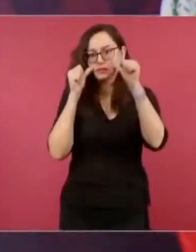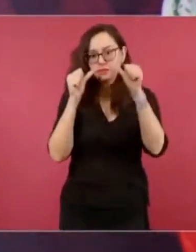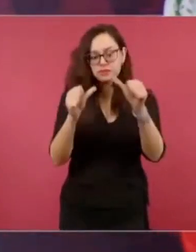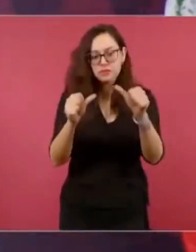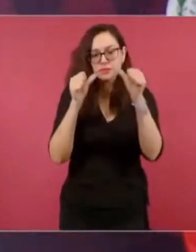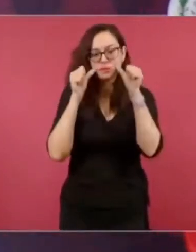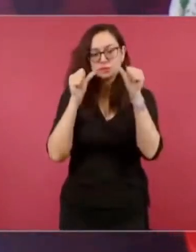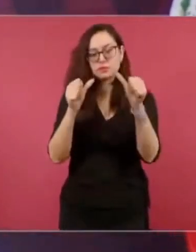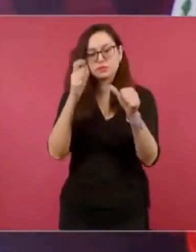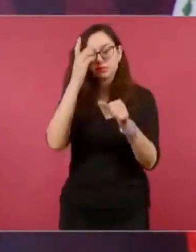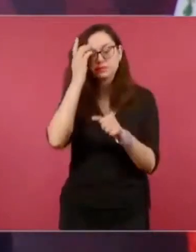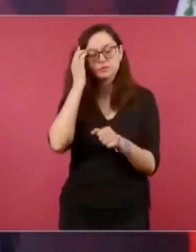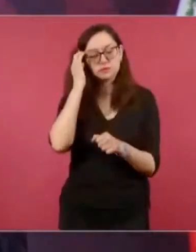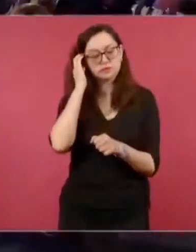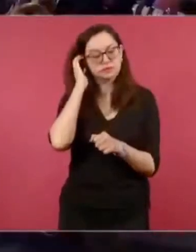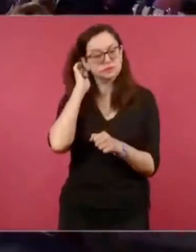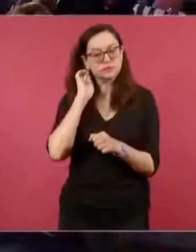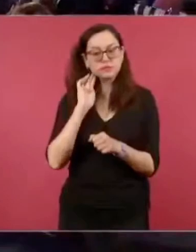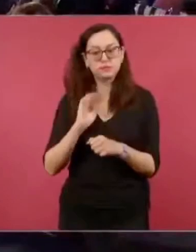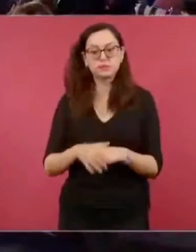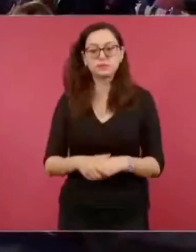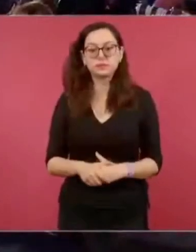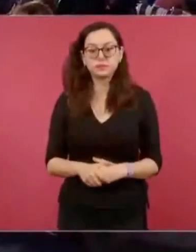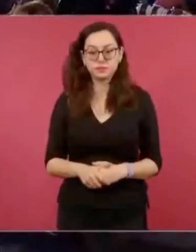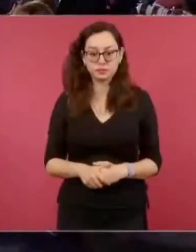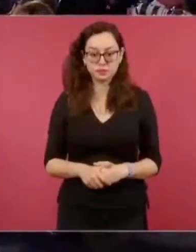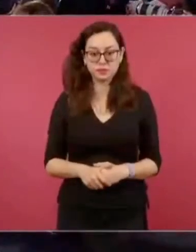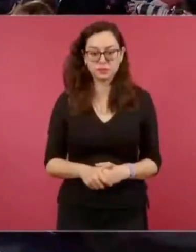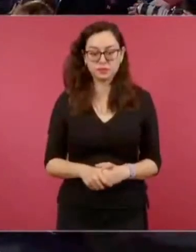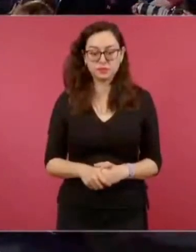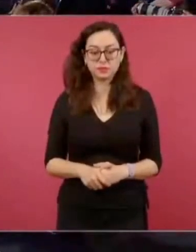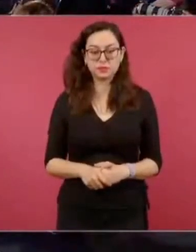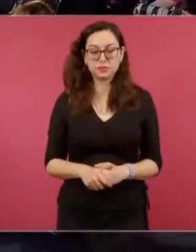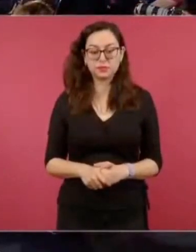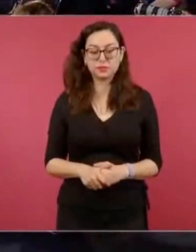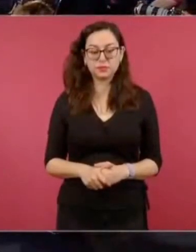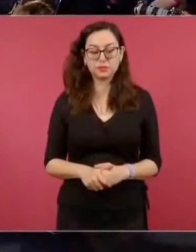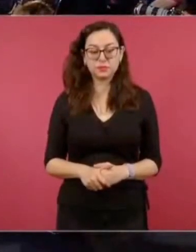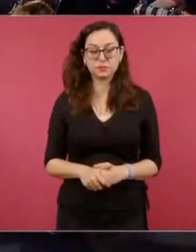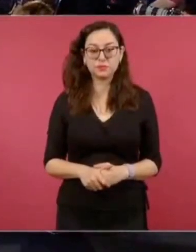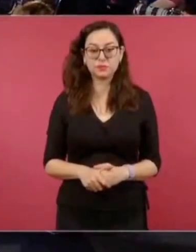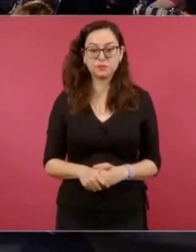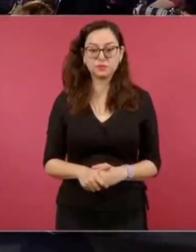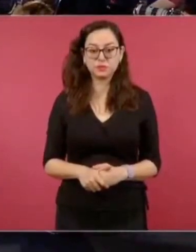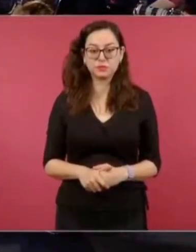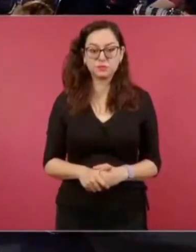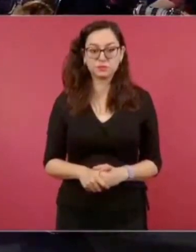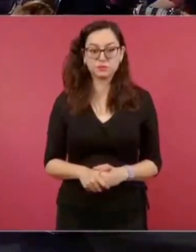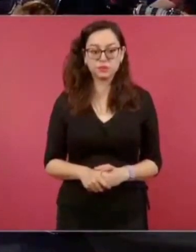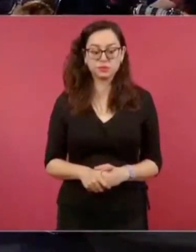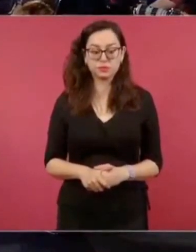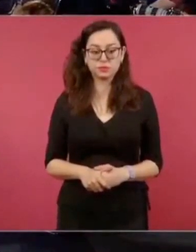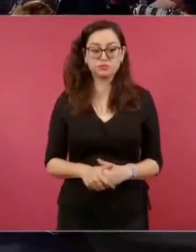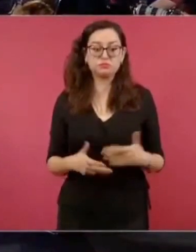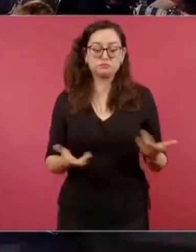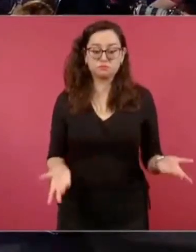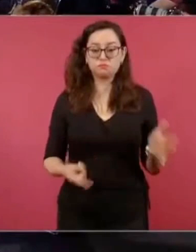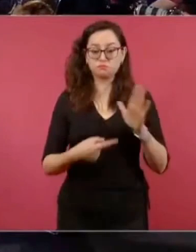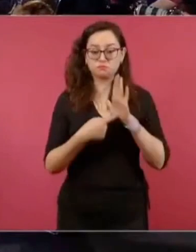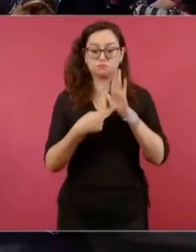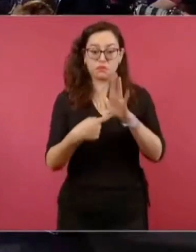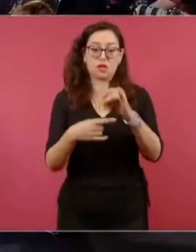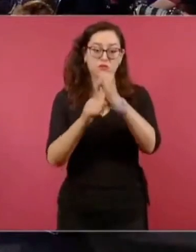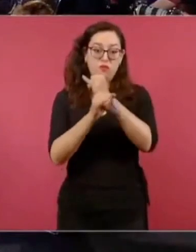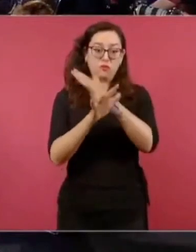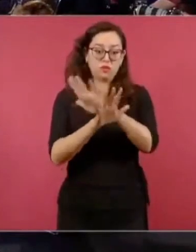lesionadas. Y este es el reporte que